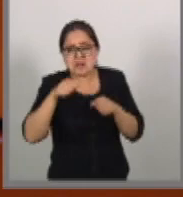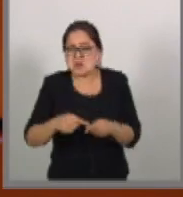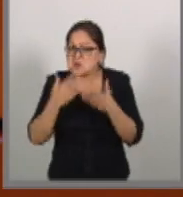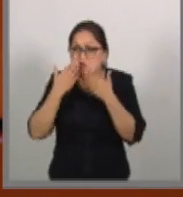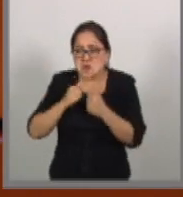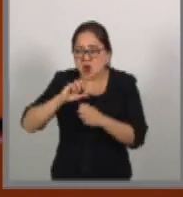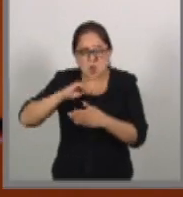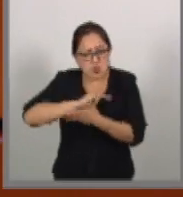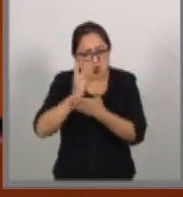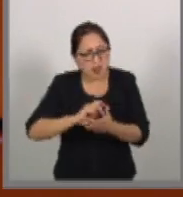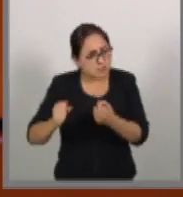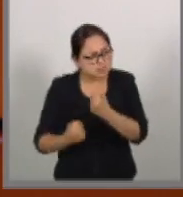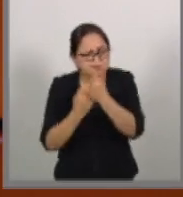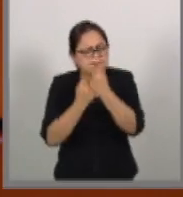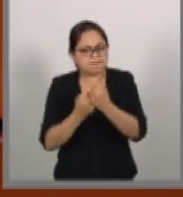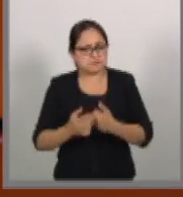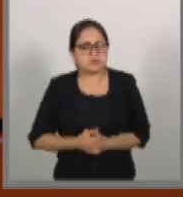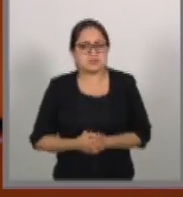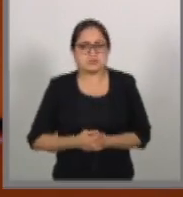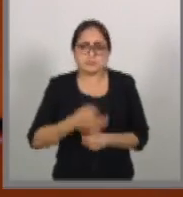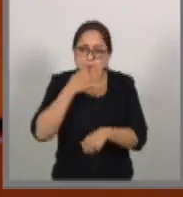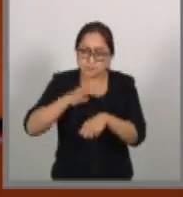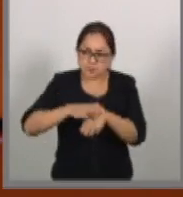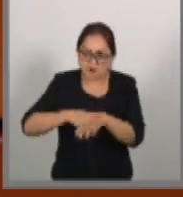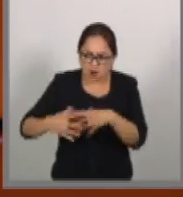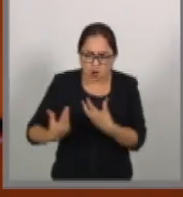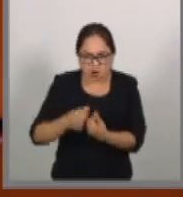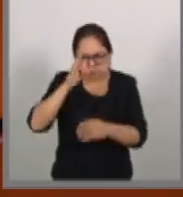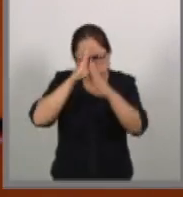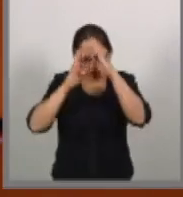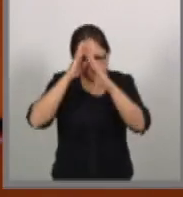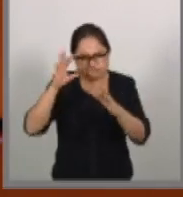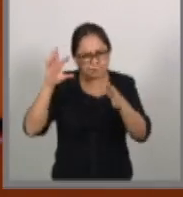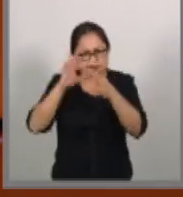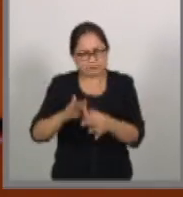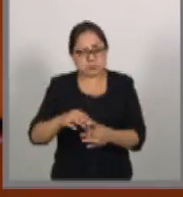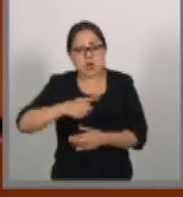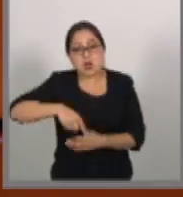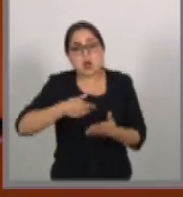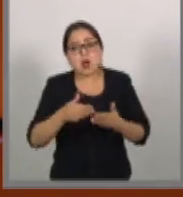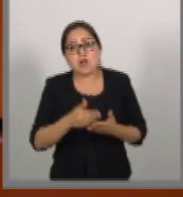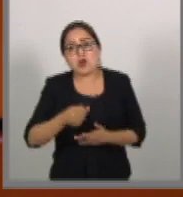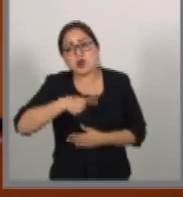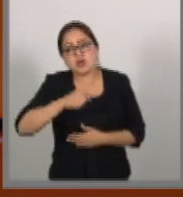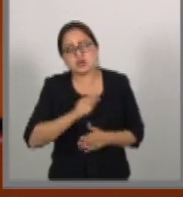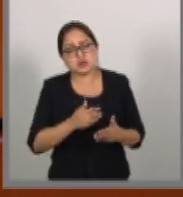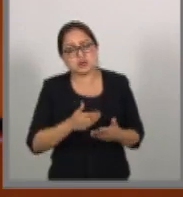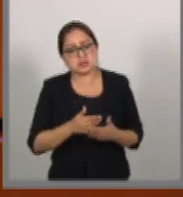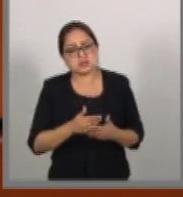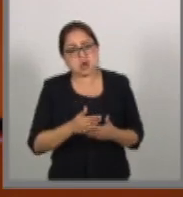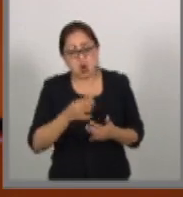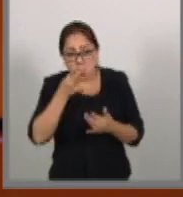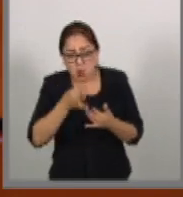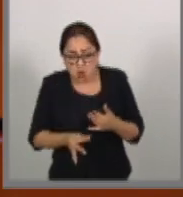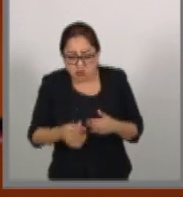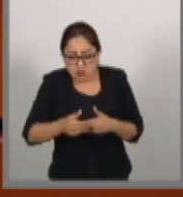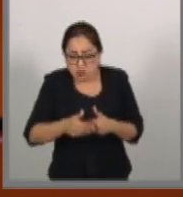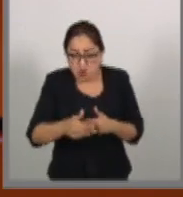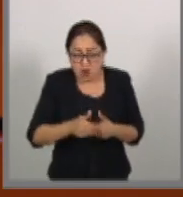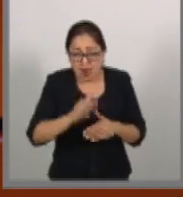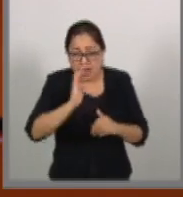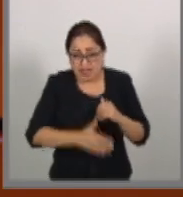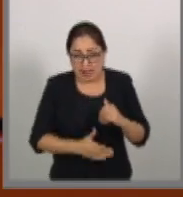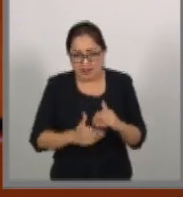Los invito a que reflexionemos, a que nos despidamos con un poco de dignidad.